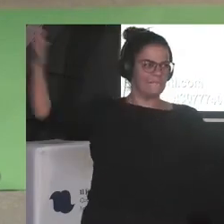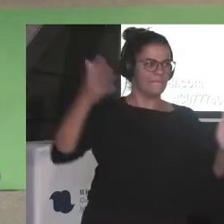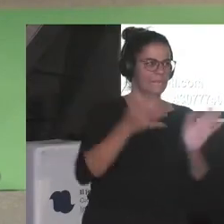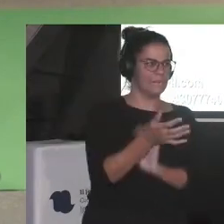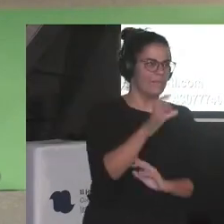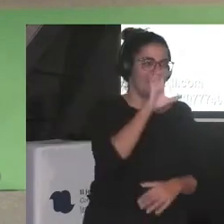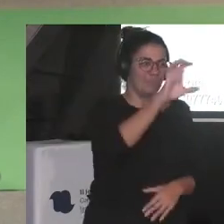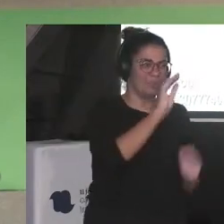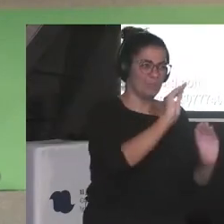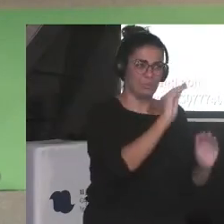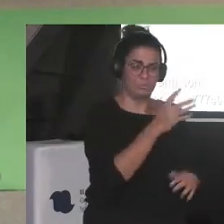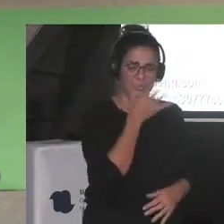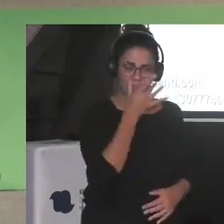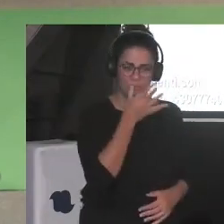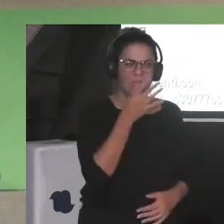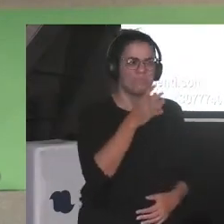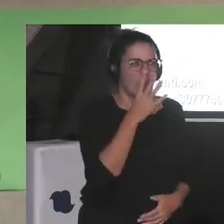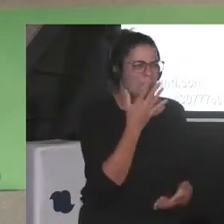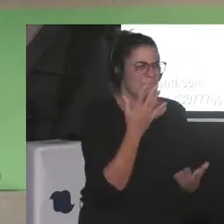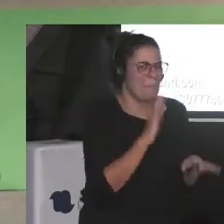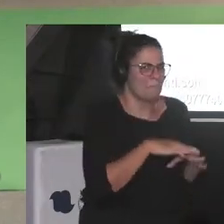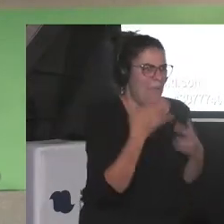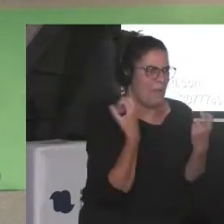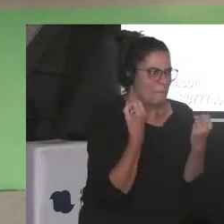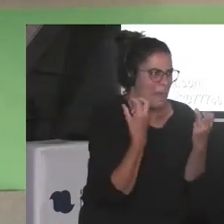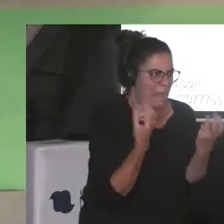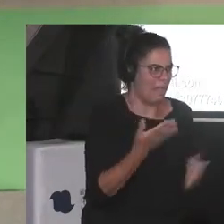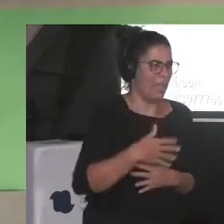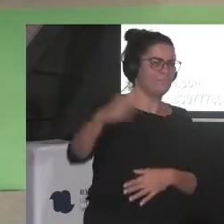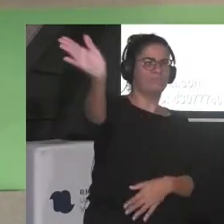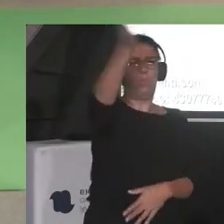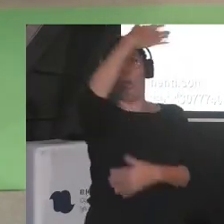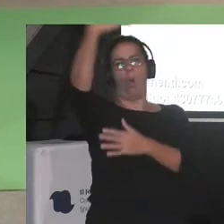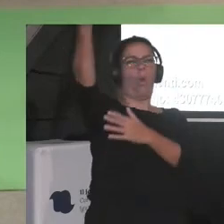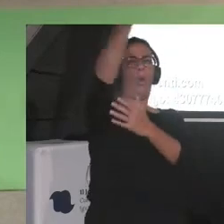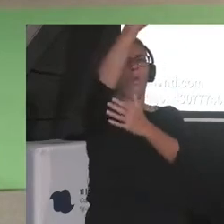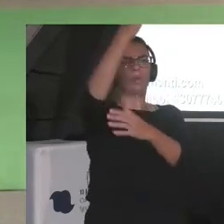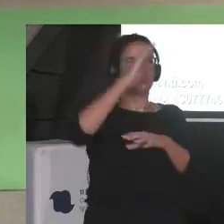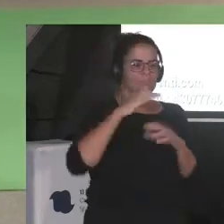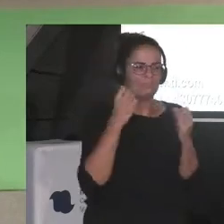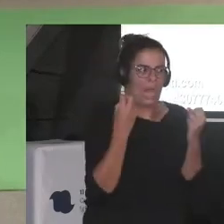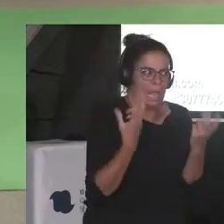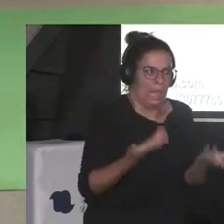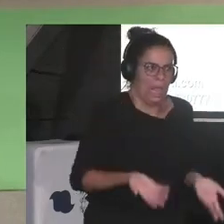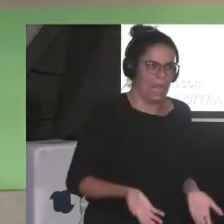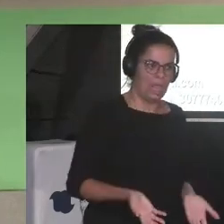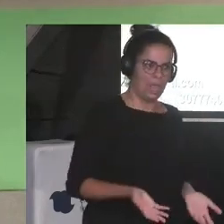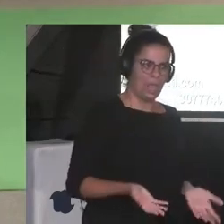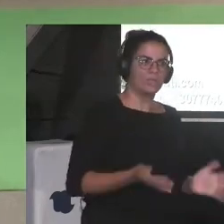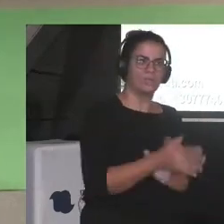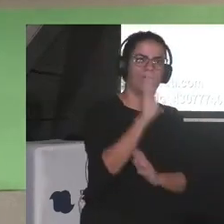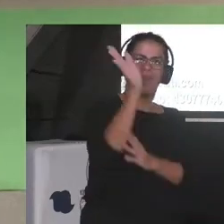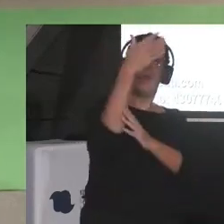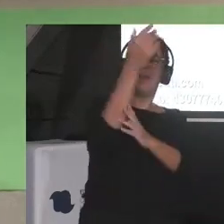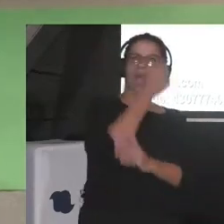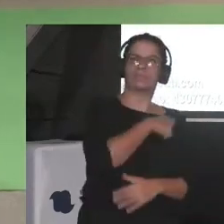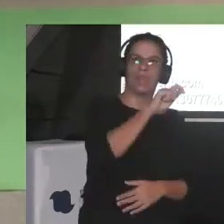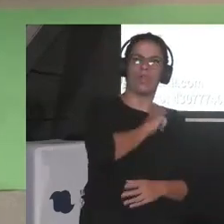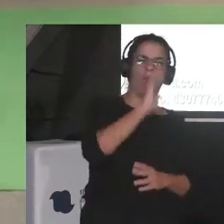bandera más grande del mundo del universo del cosmos es la bandera española